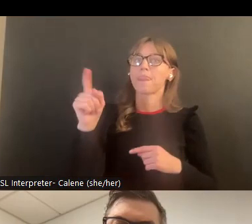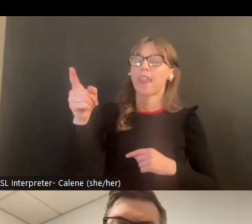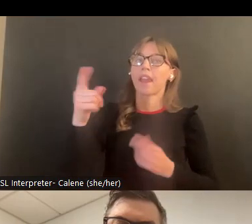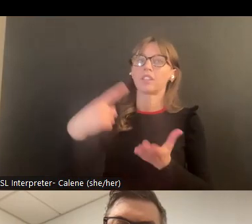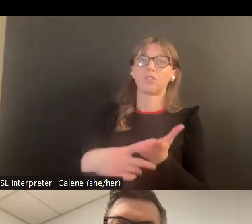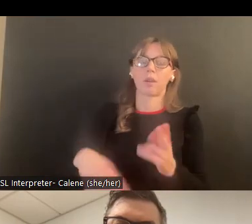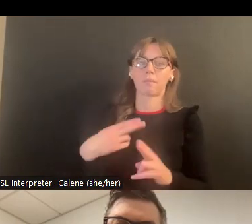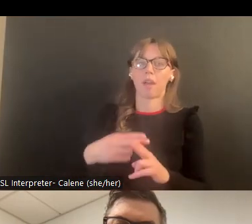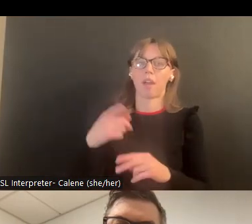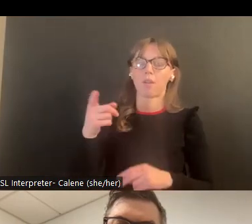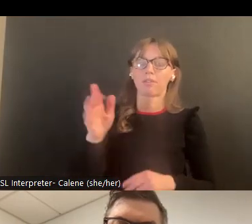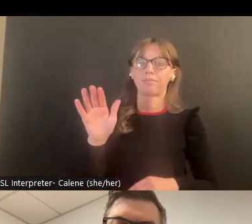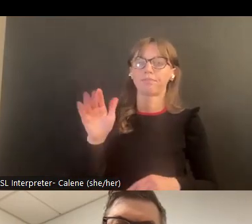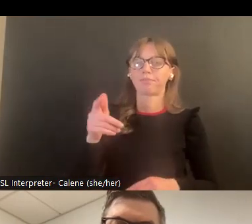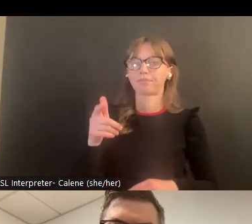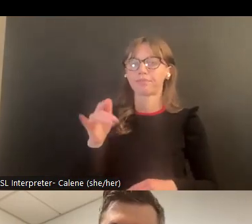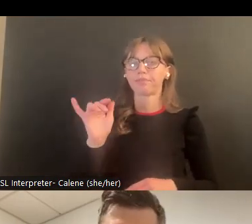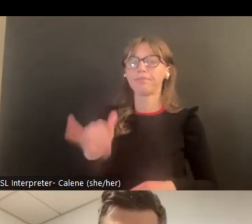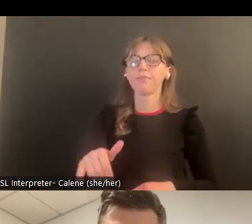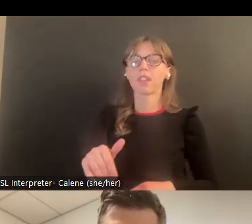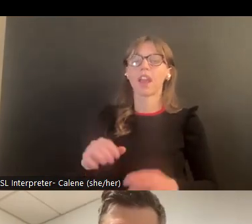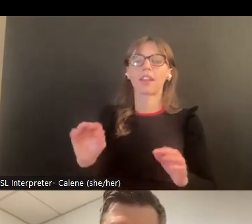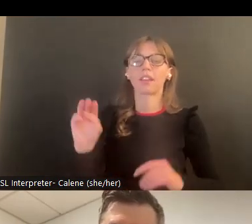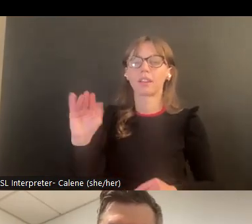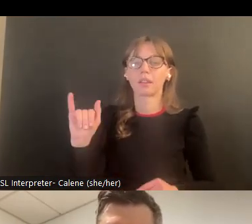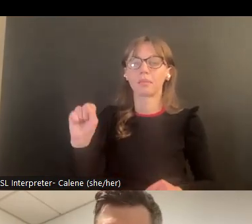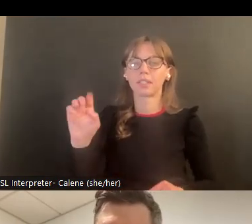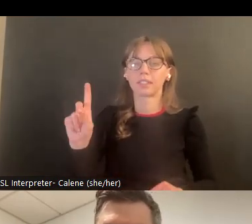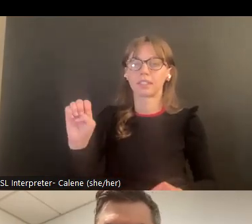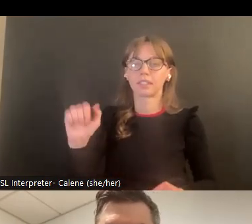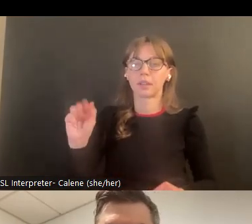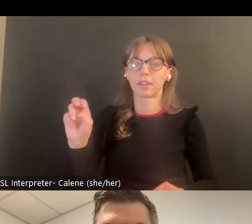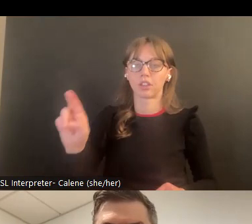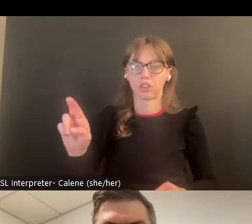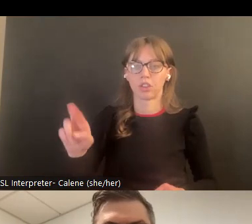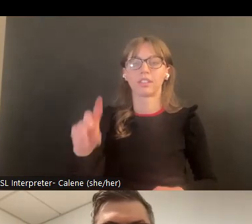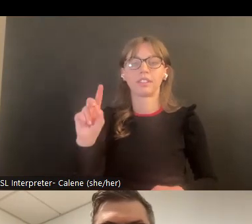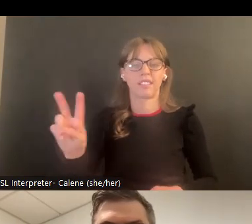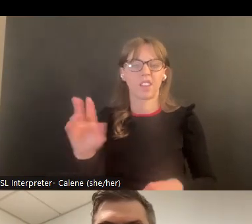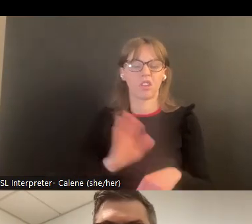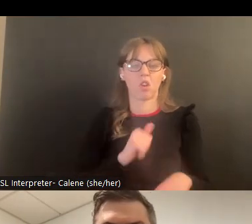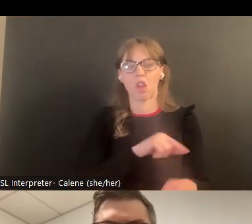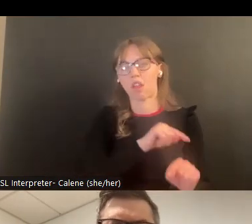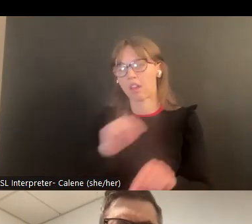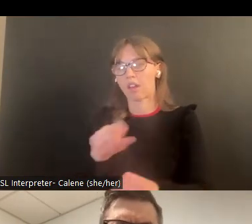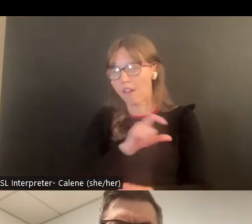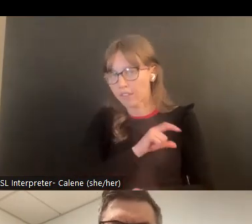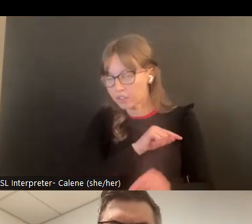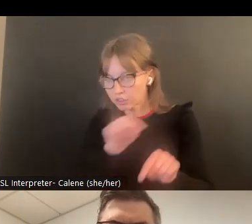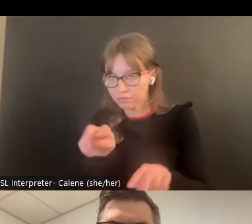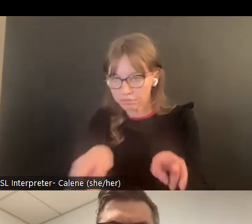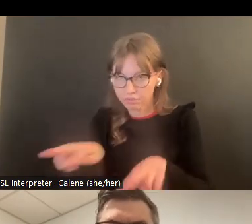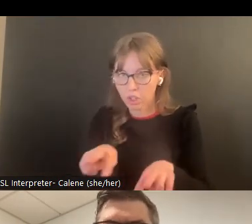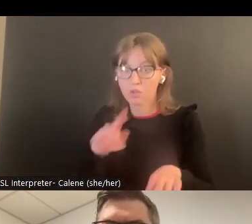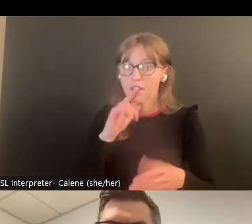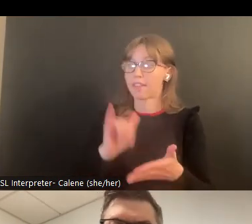ellos hablan de en vez de ese día ese crimen menor de lo que las policías salen